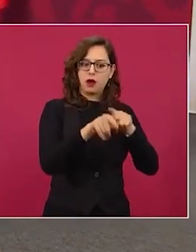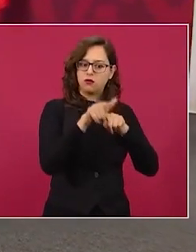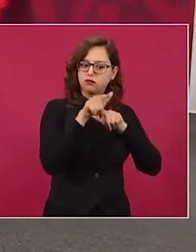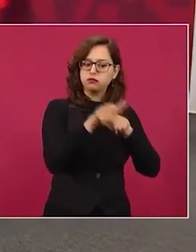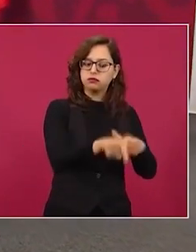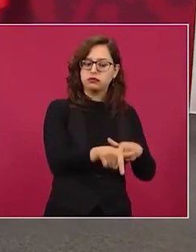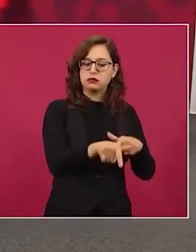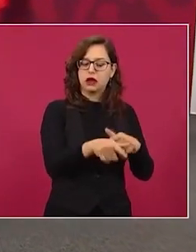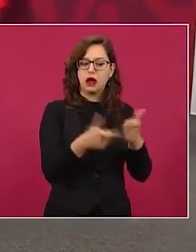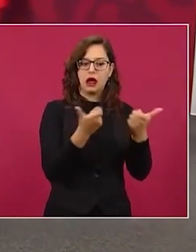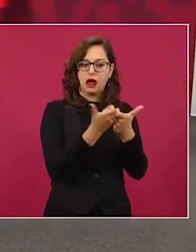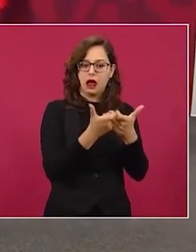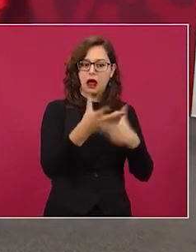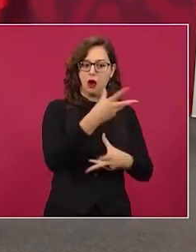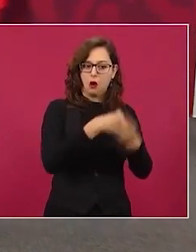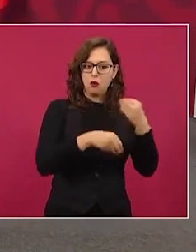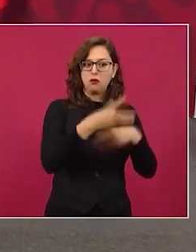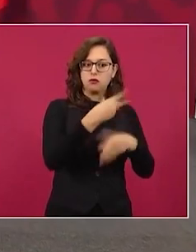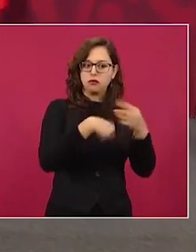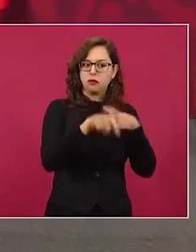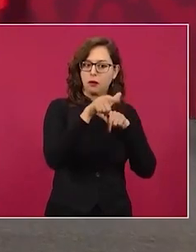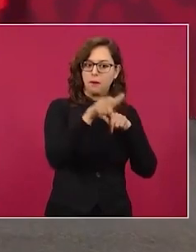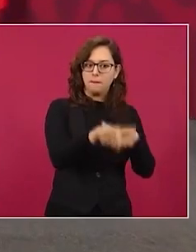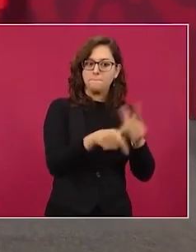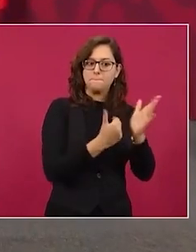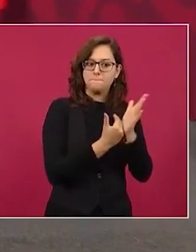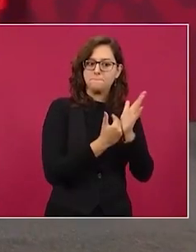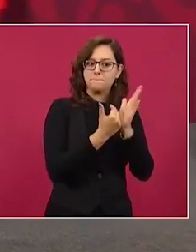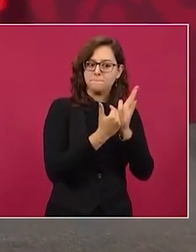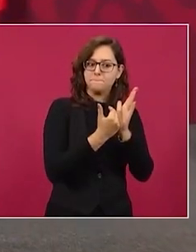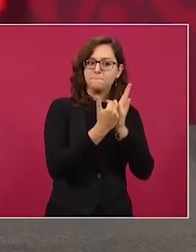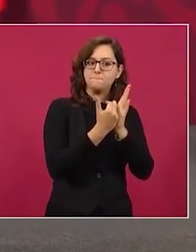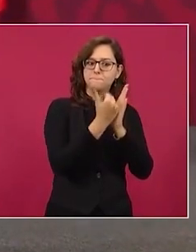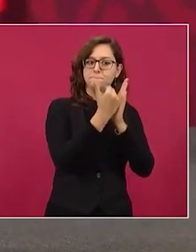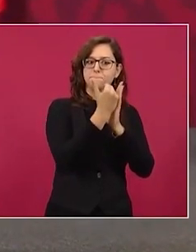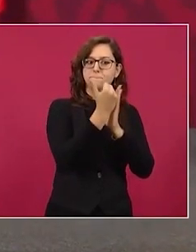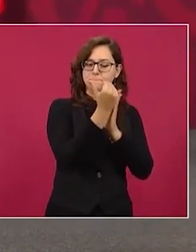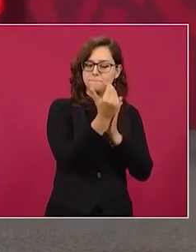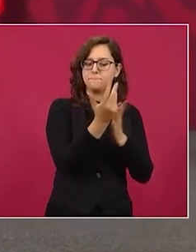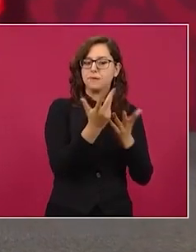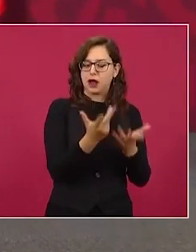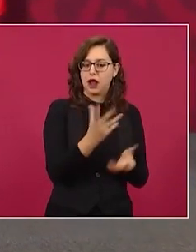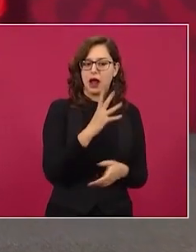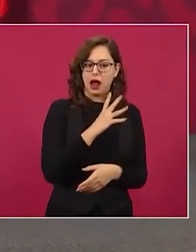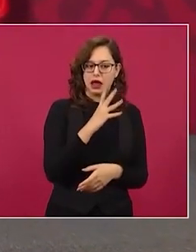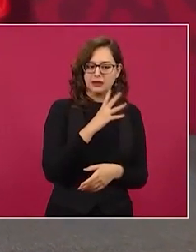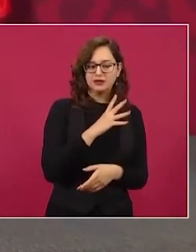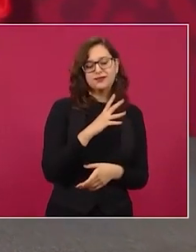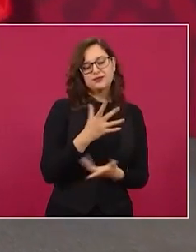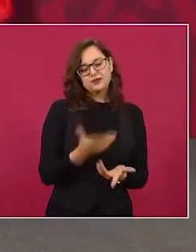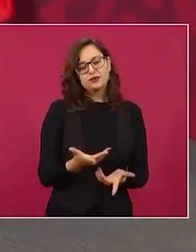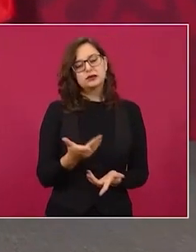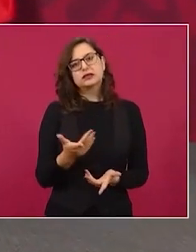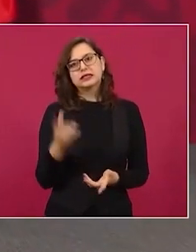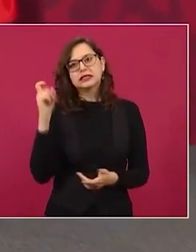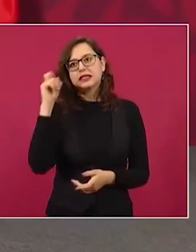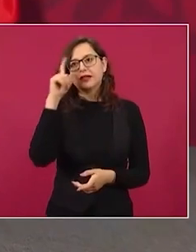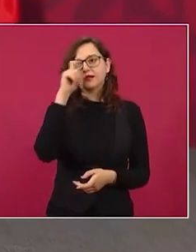crecimiento de la economía, hay afectaciones en restaurantes,